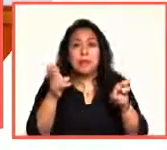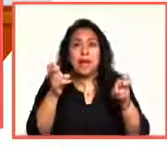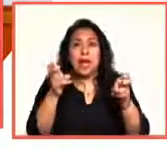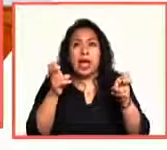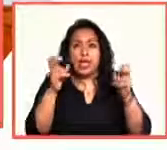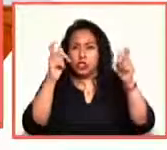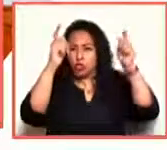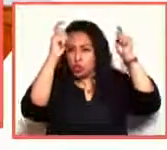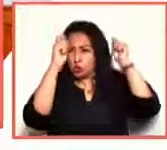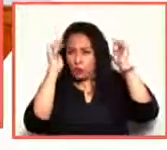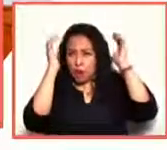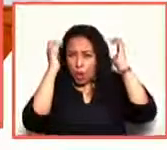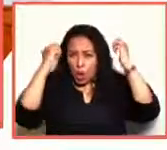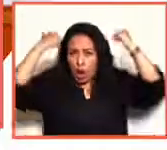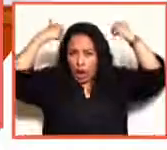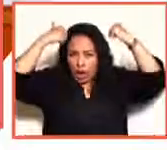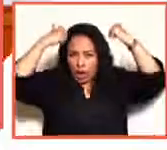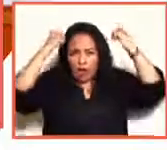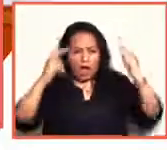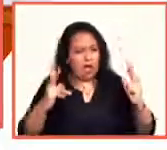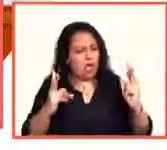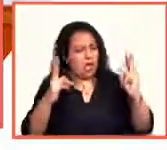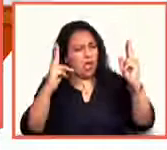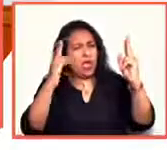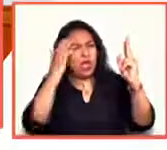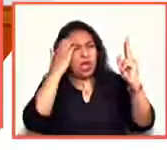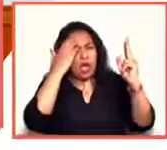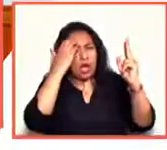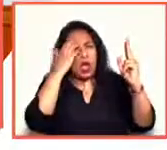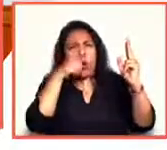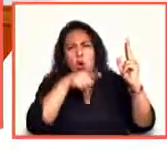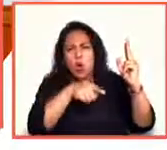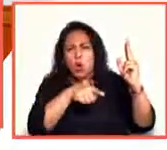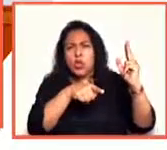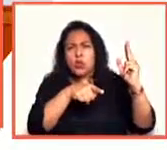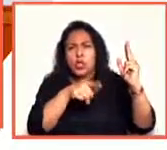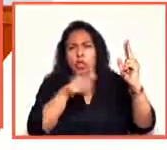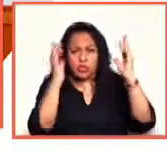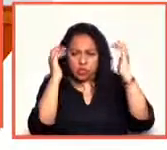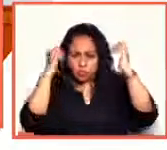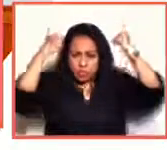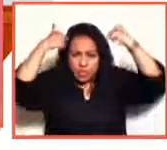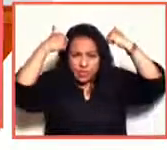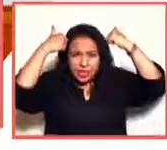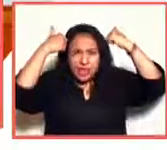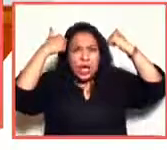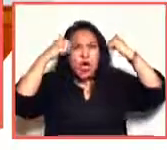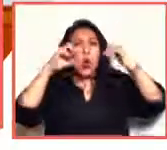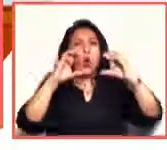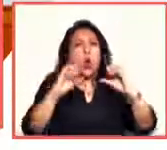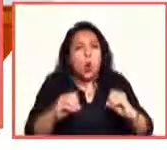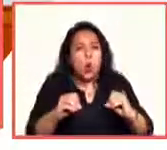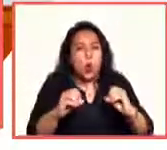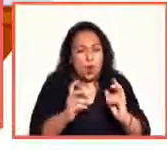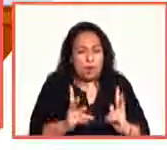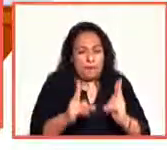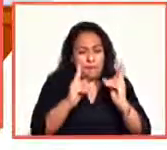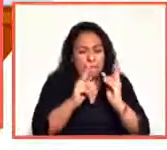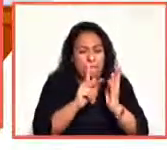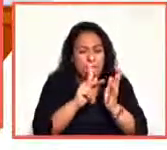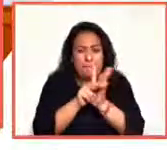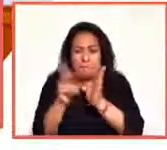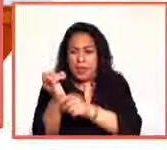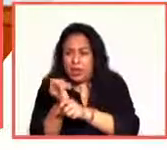una frase que todo el mundo reconoce, todo el ensayo es El ala del sombrero, ¿sí? O La columna periodística o